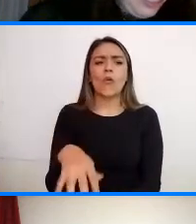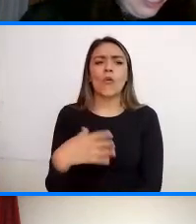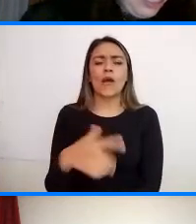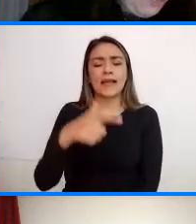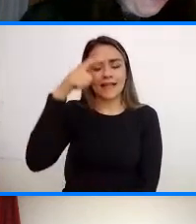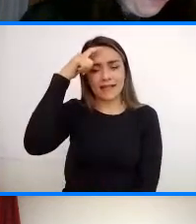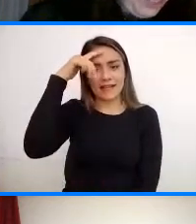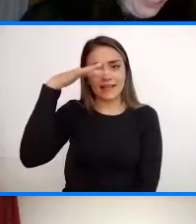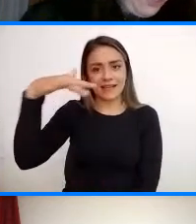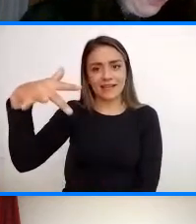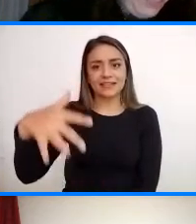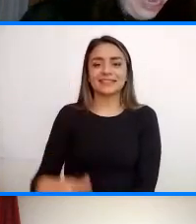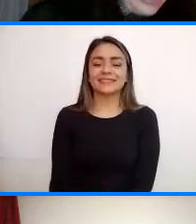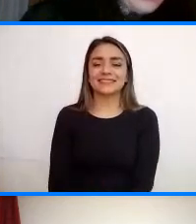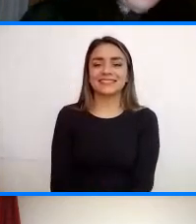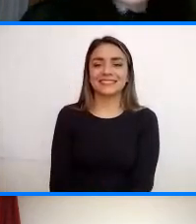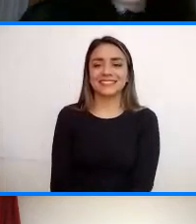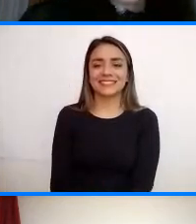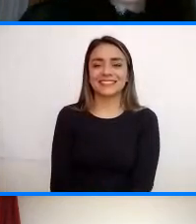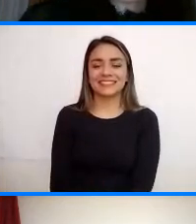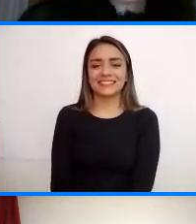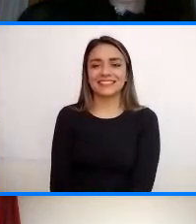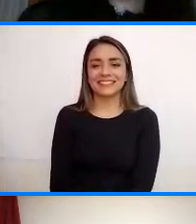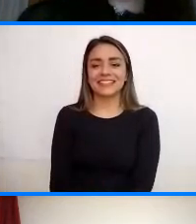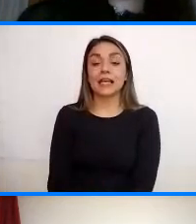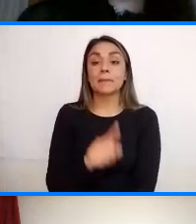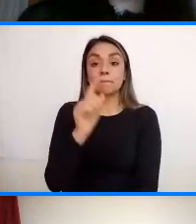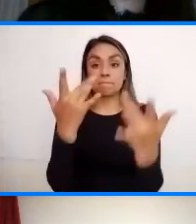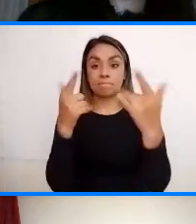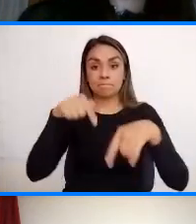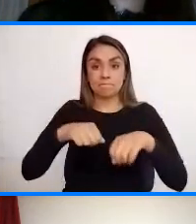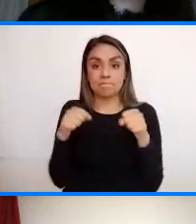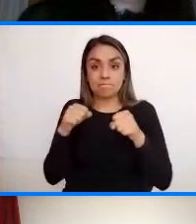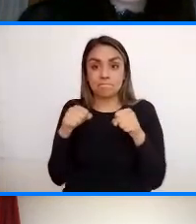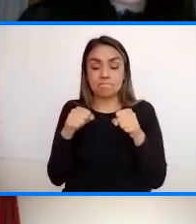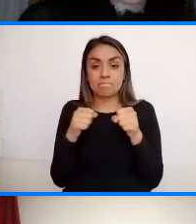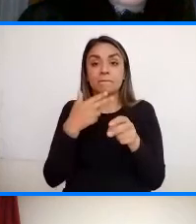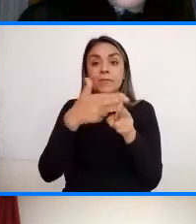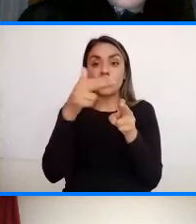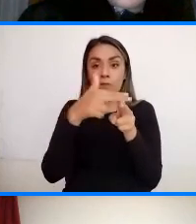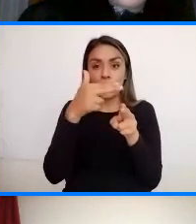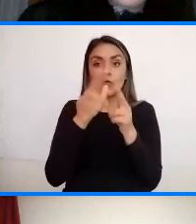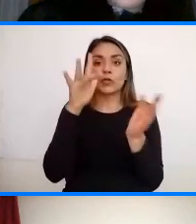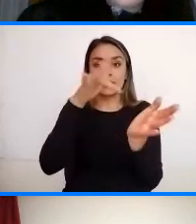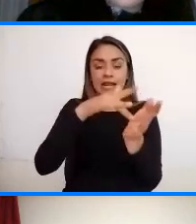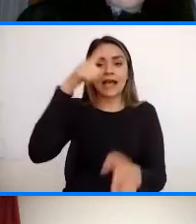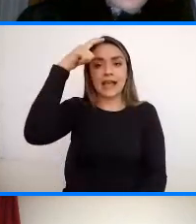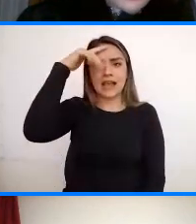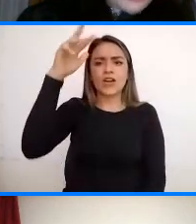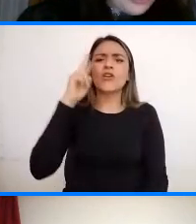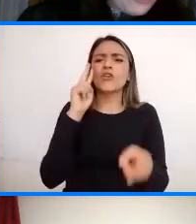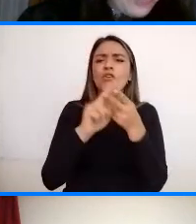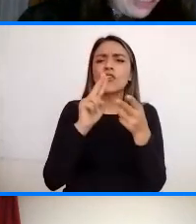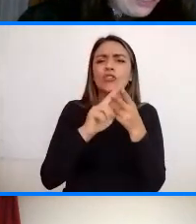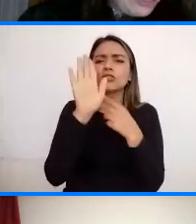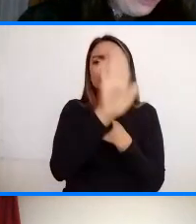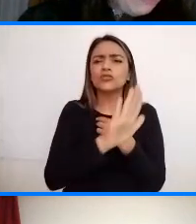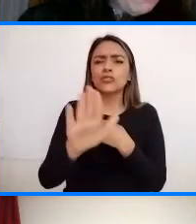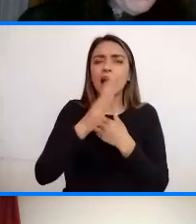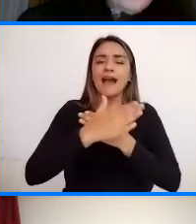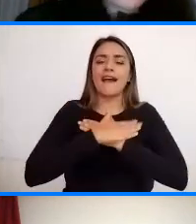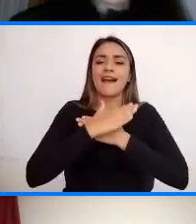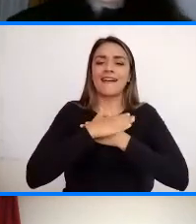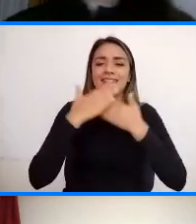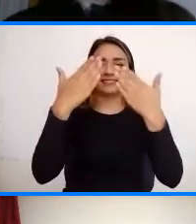Bueno Aquí los esperamos En Bogotá Y es por ir pronto A Cartagena Conocerlos también Y a saludarlos